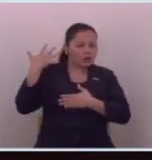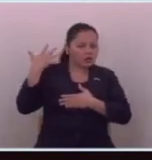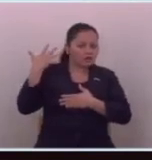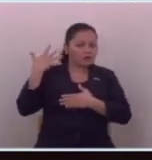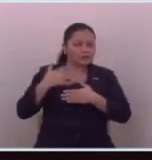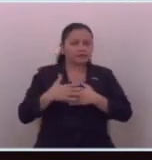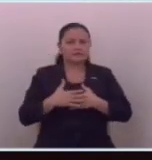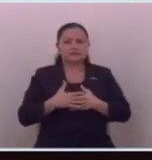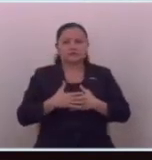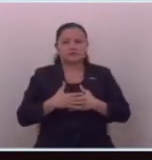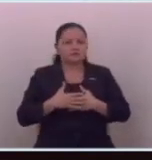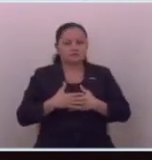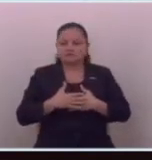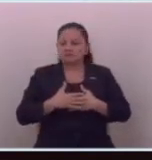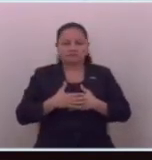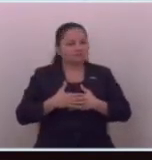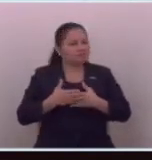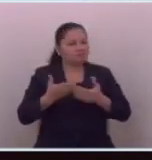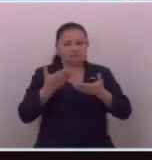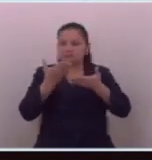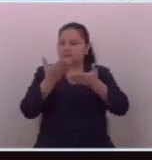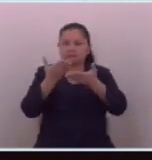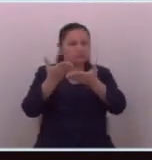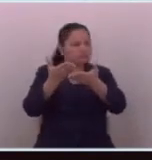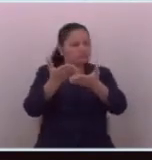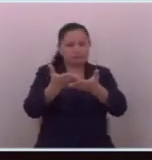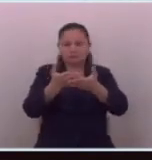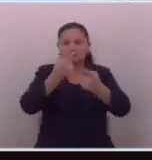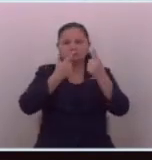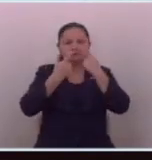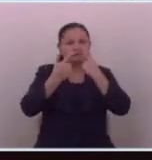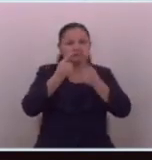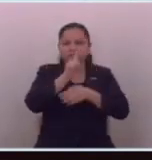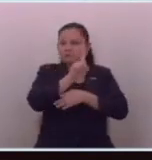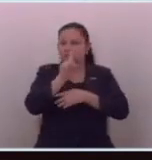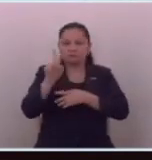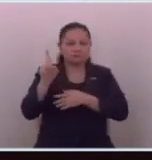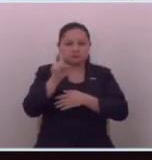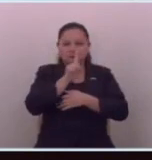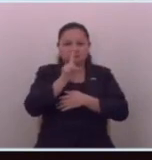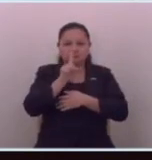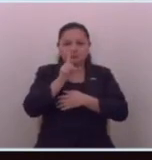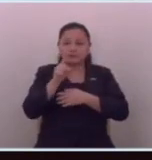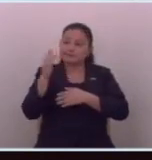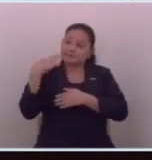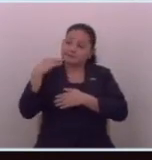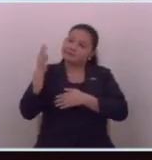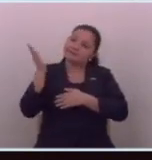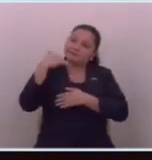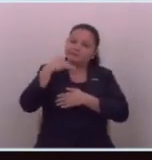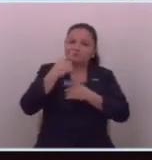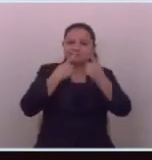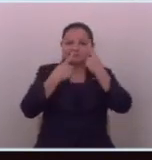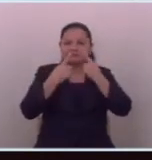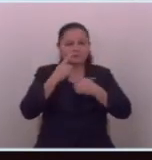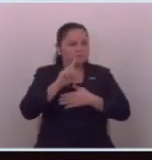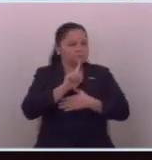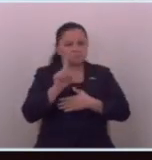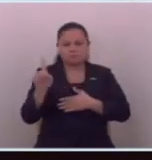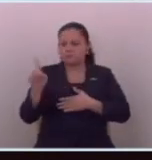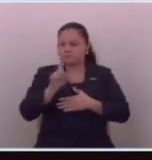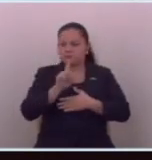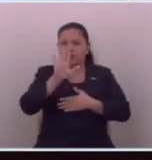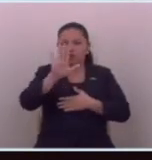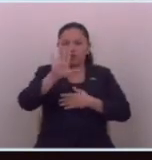no le daban entrevista alguna no lo invitaban le